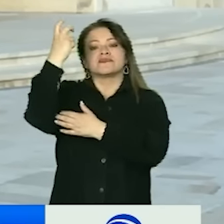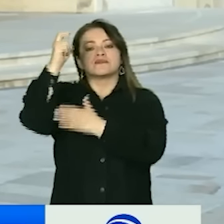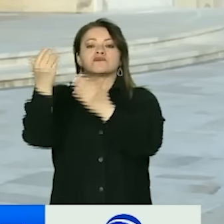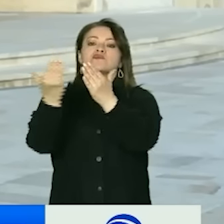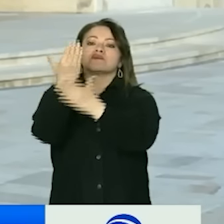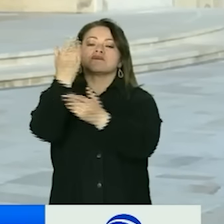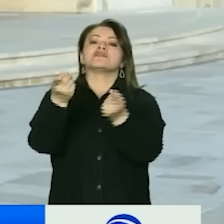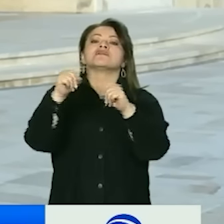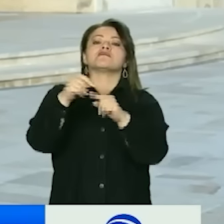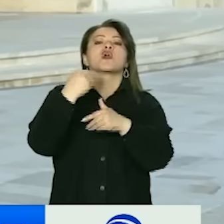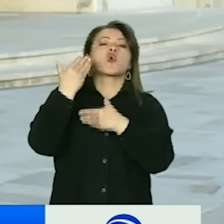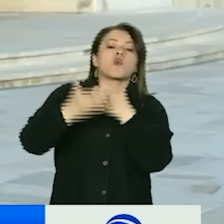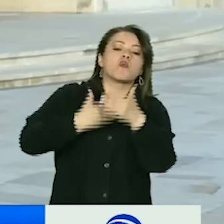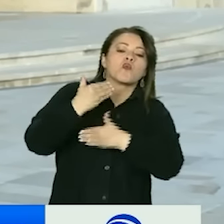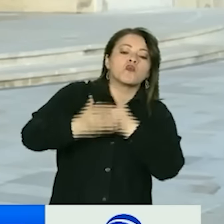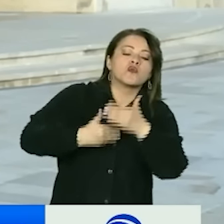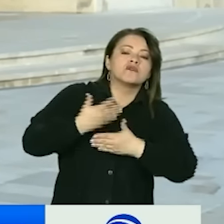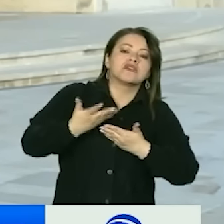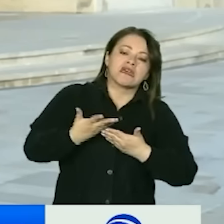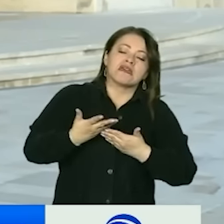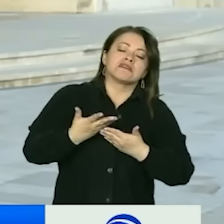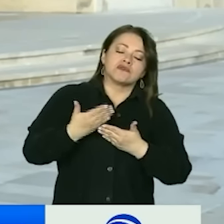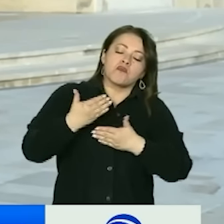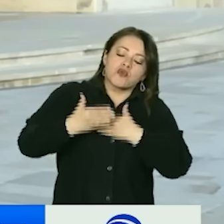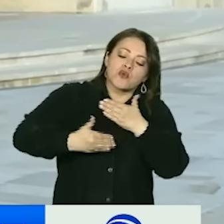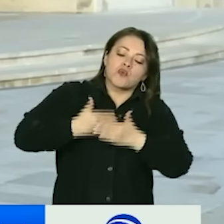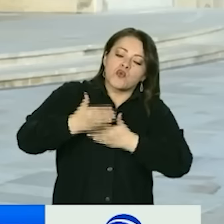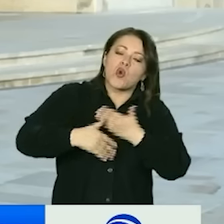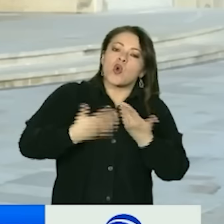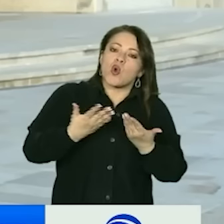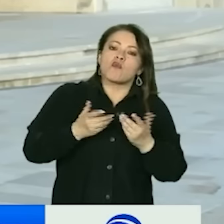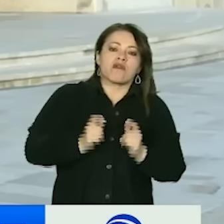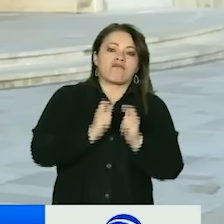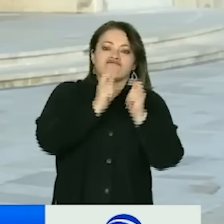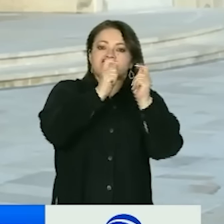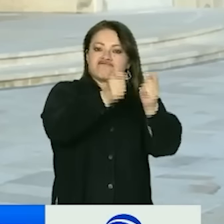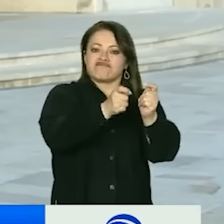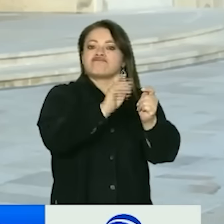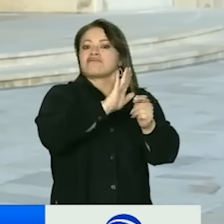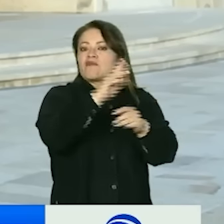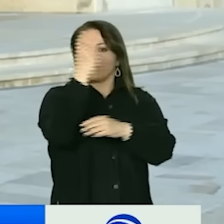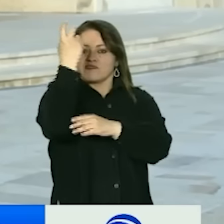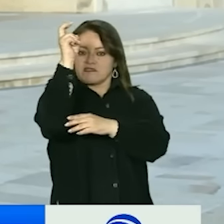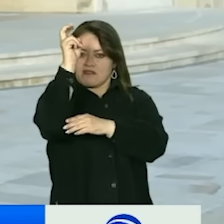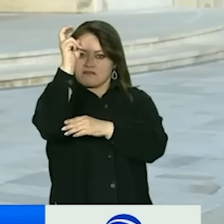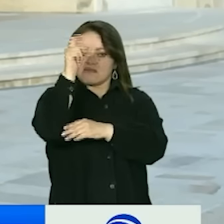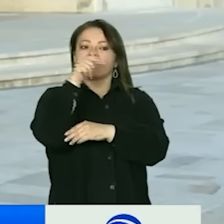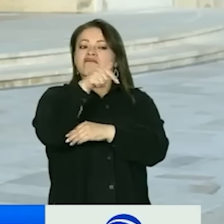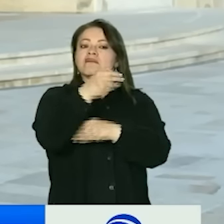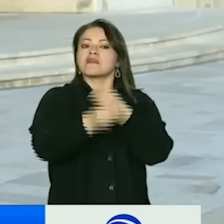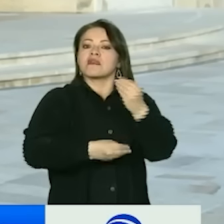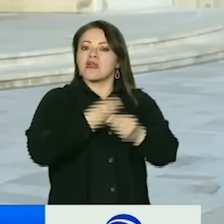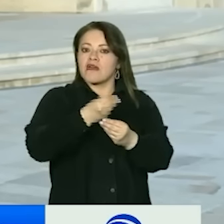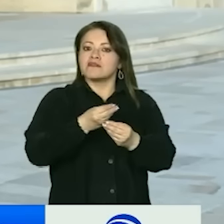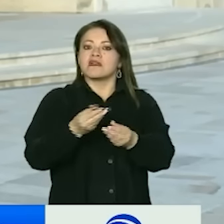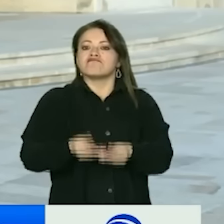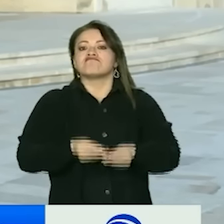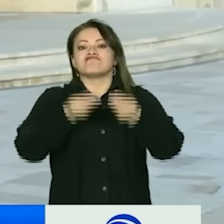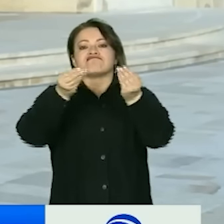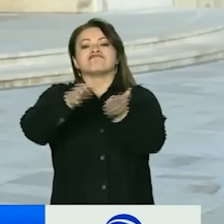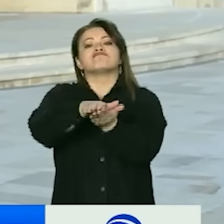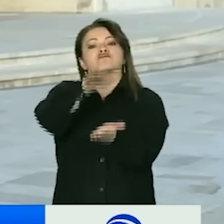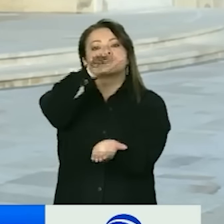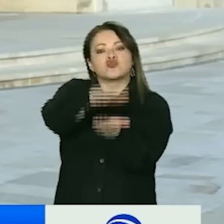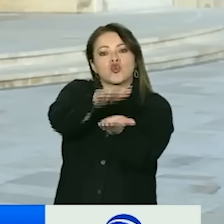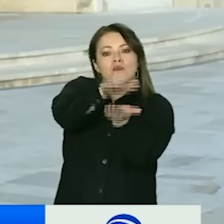un poco más sobre este proceso que todavía falta. Por ahora es nombrada la fiscal electa. Deberá ahora proveer algunos documentos a la Corte